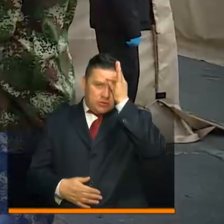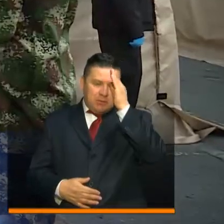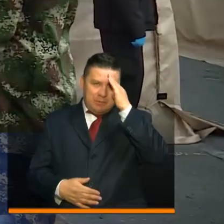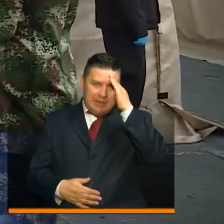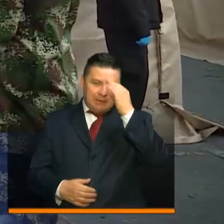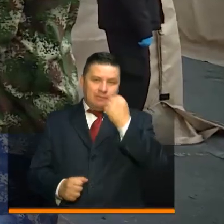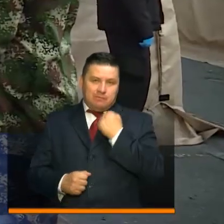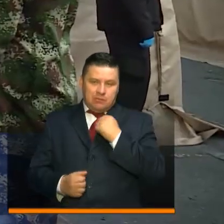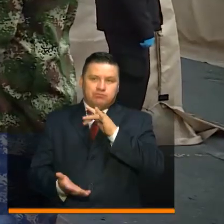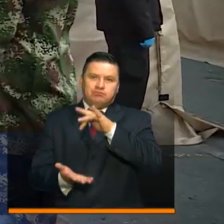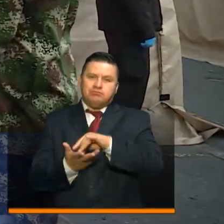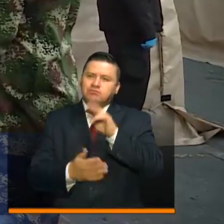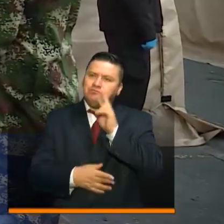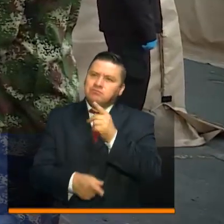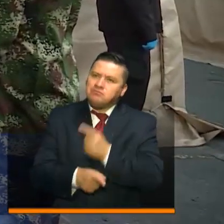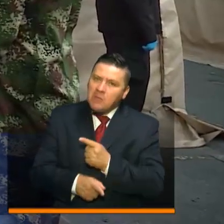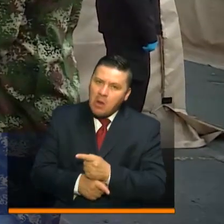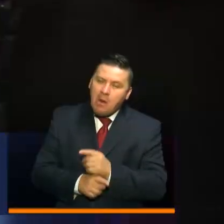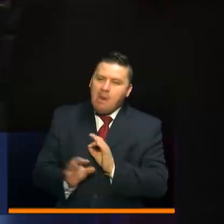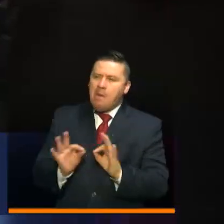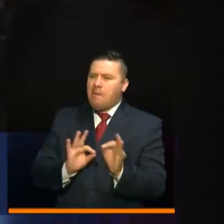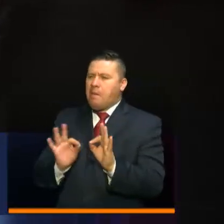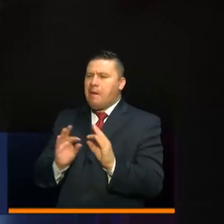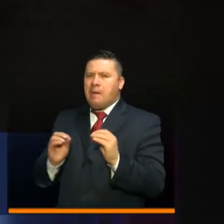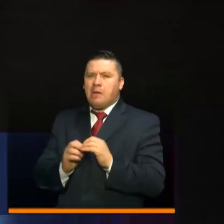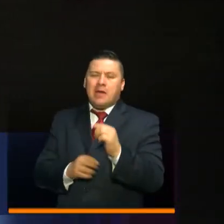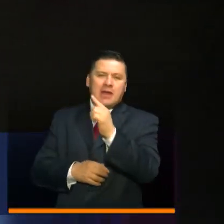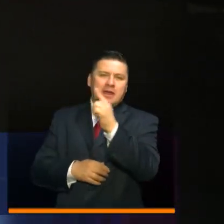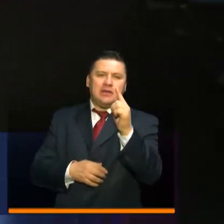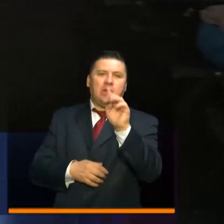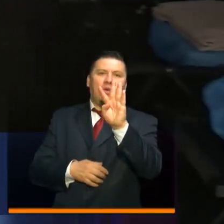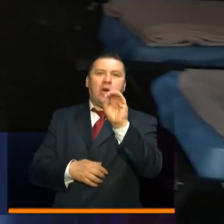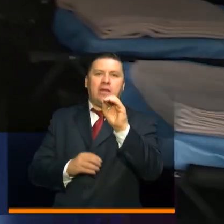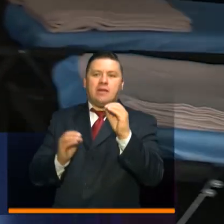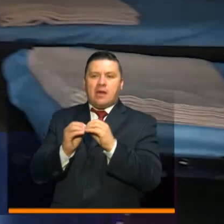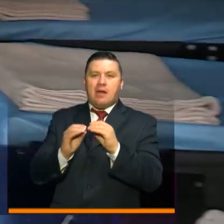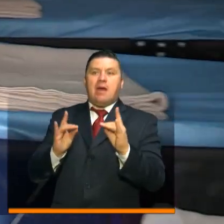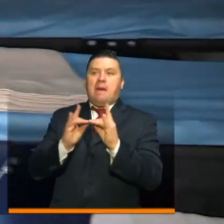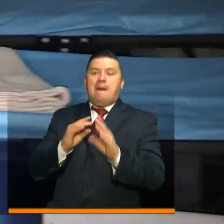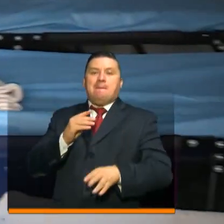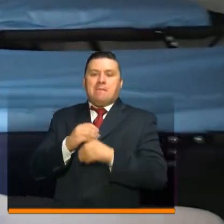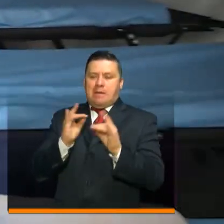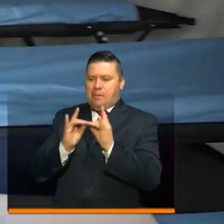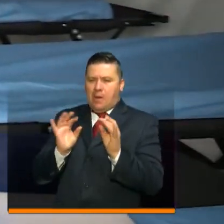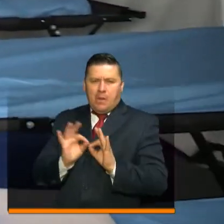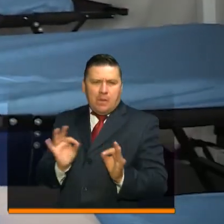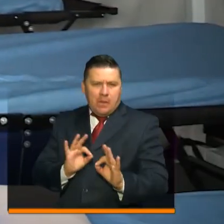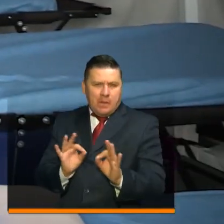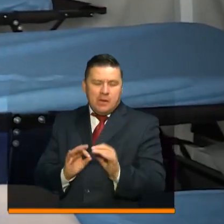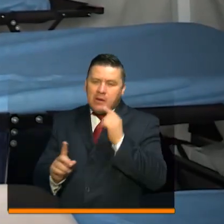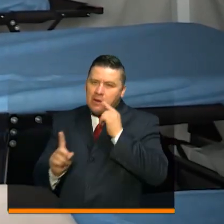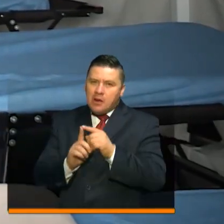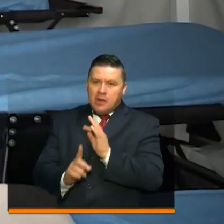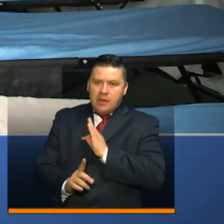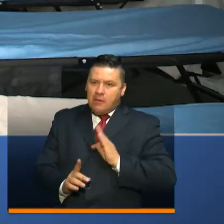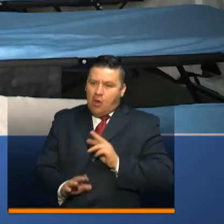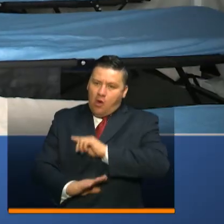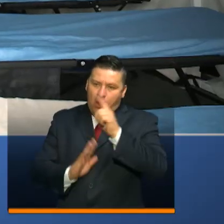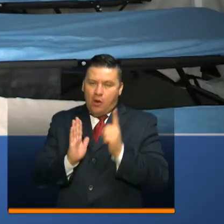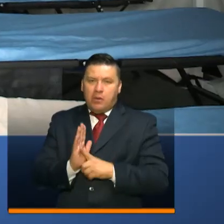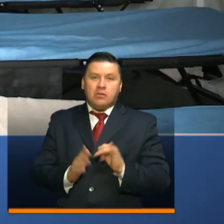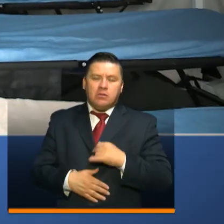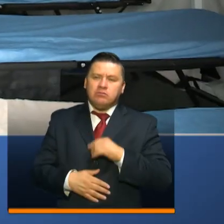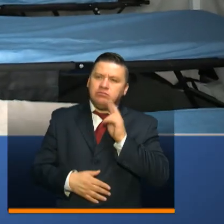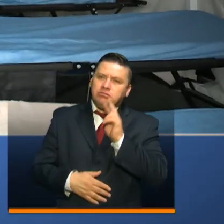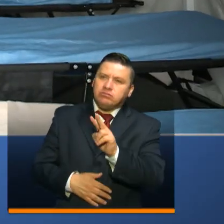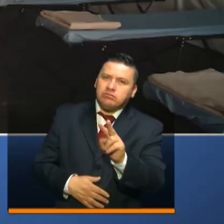Militar, en donde precisó que se están adecuando más de 140 camas adicionales para hacer un tratamiento integral. Estuvimos